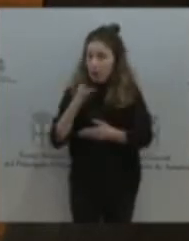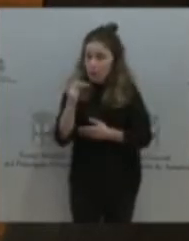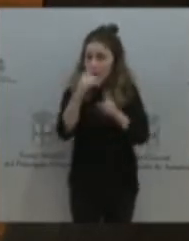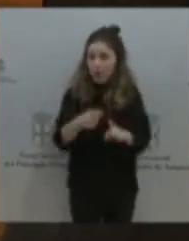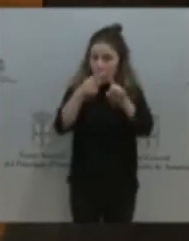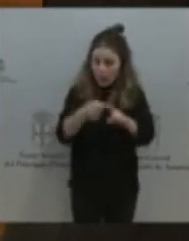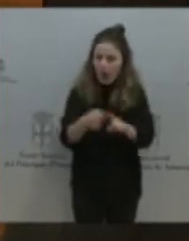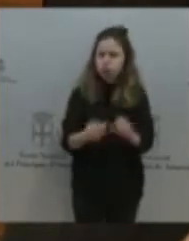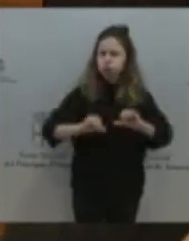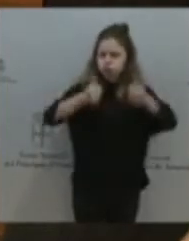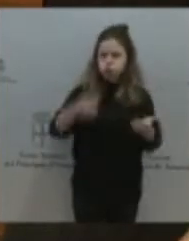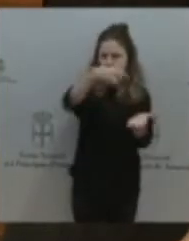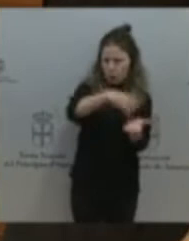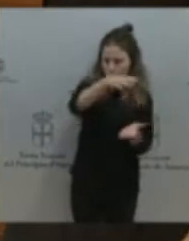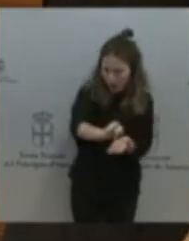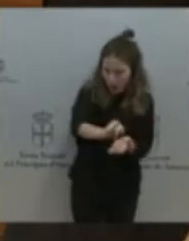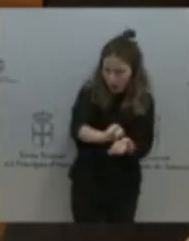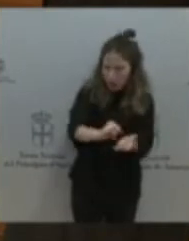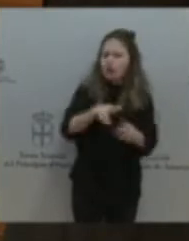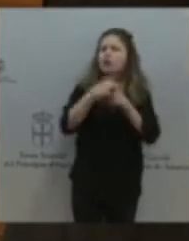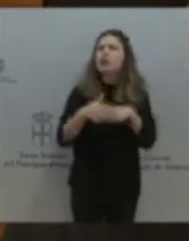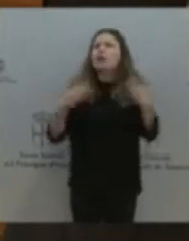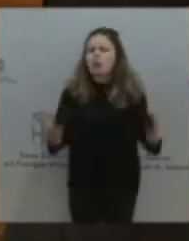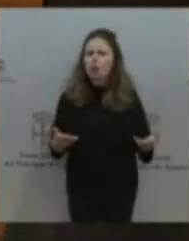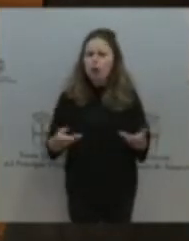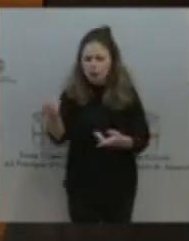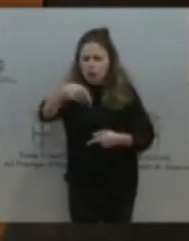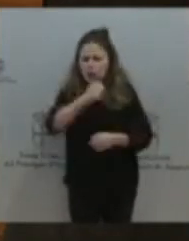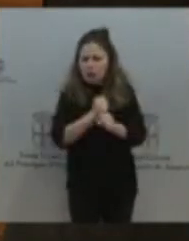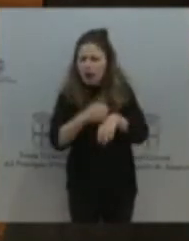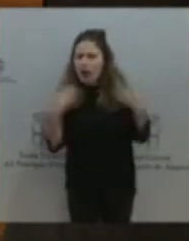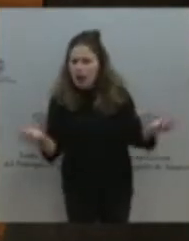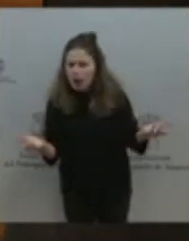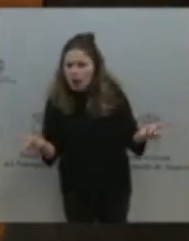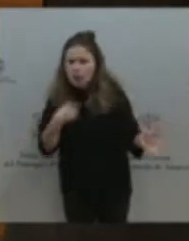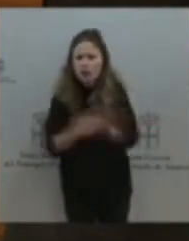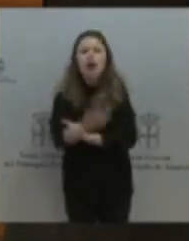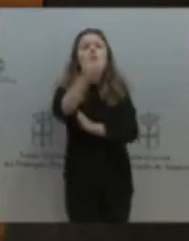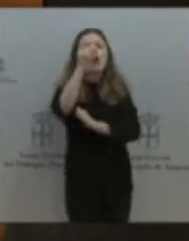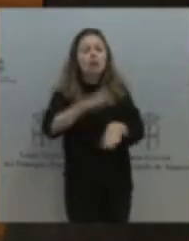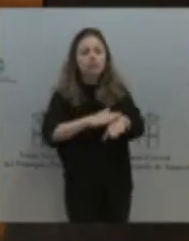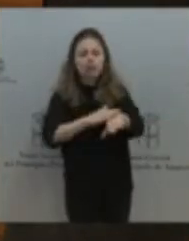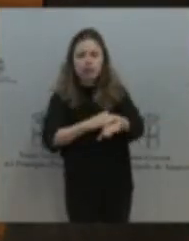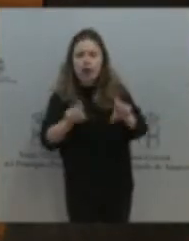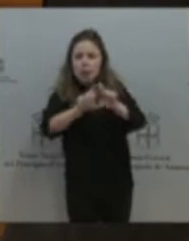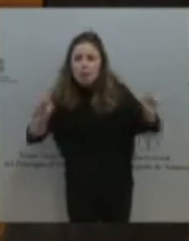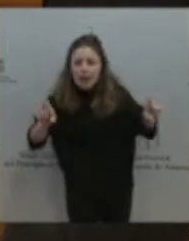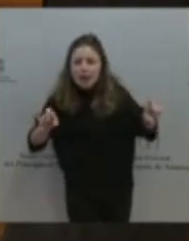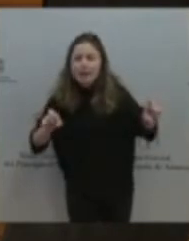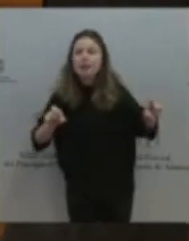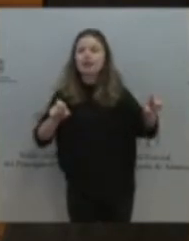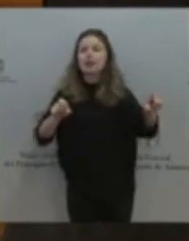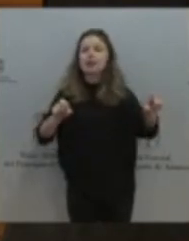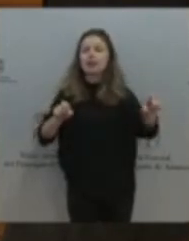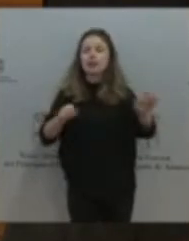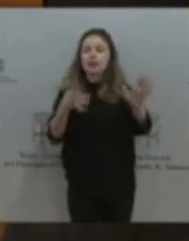¿Ustedes van a actuar en este sentido? ¿Van ustedes a llamar la atención a estas empresas absolutamente espoliadoras del terreno rural asturiano